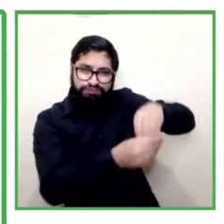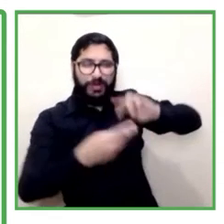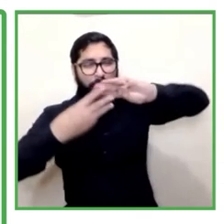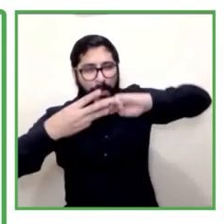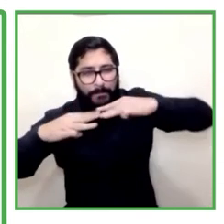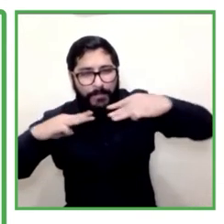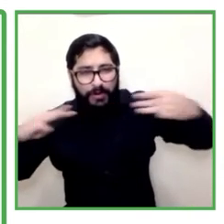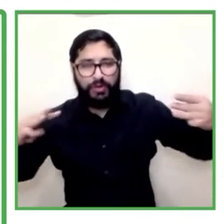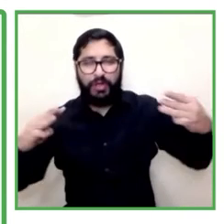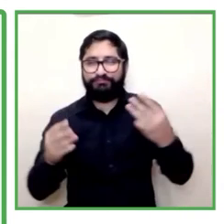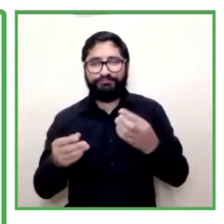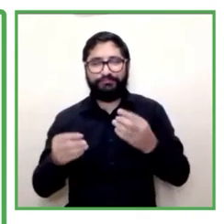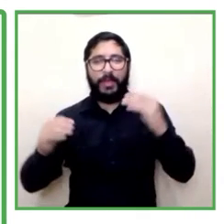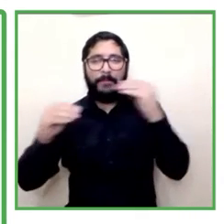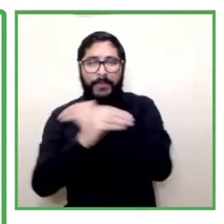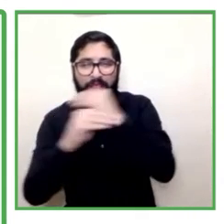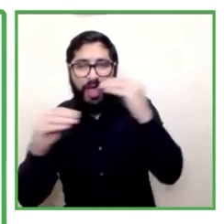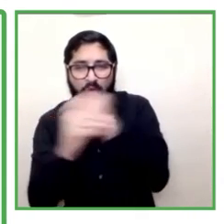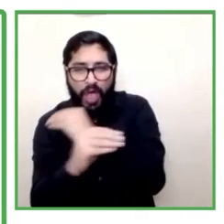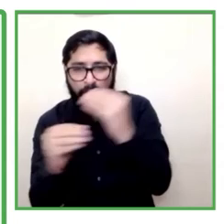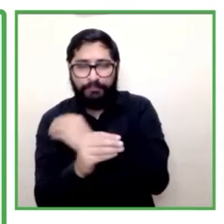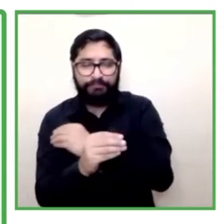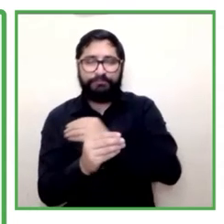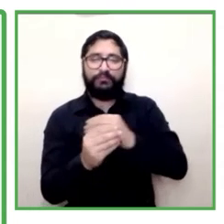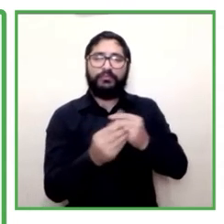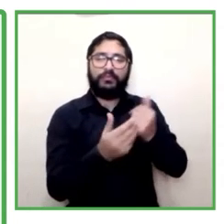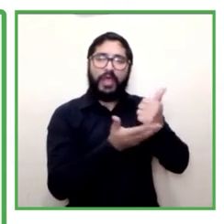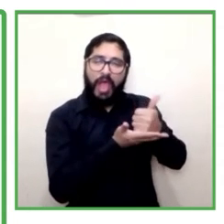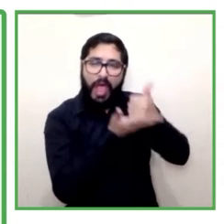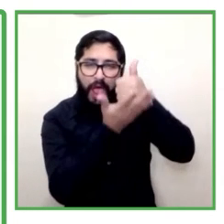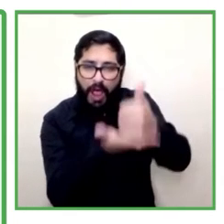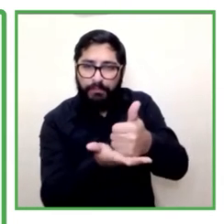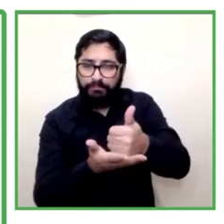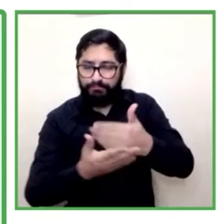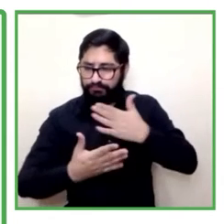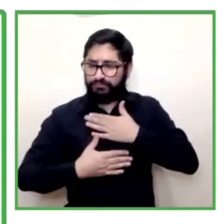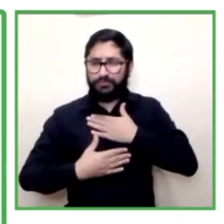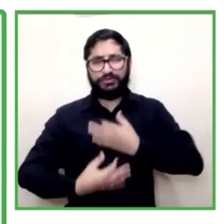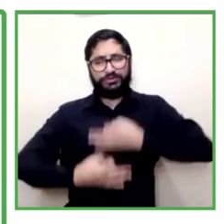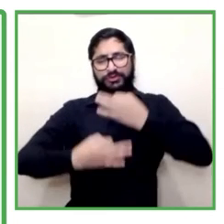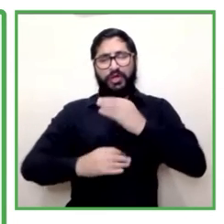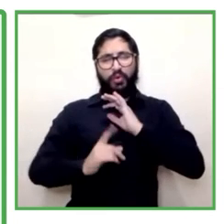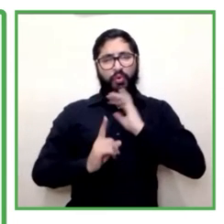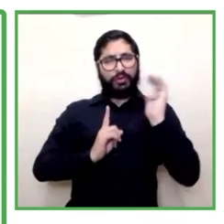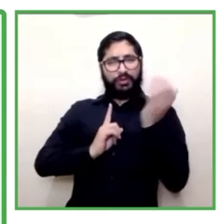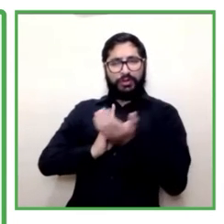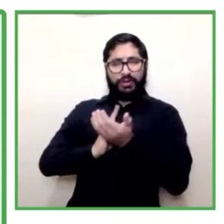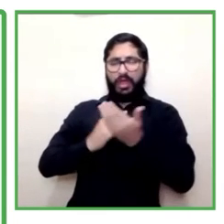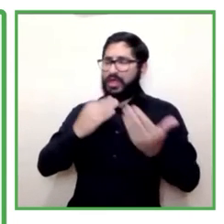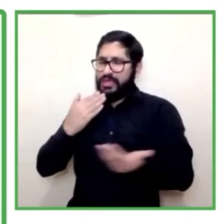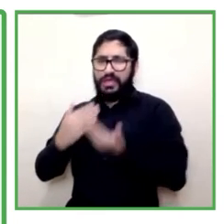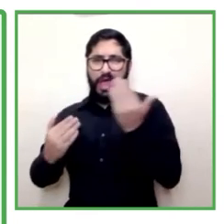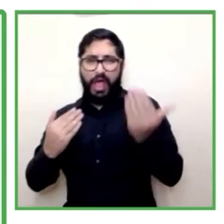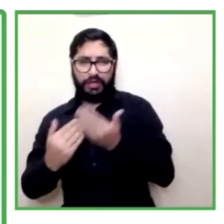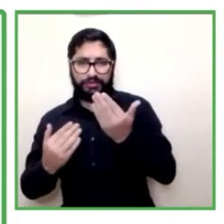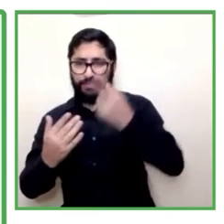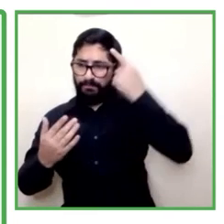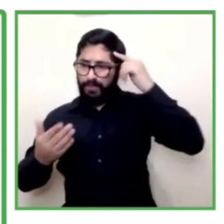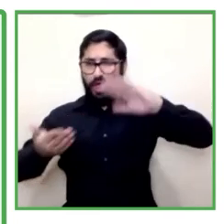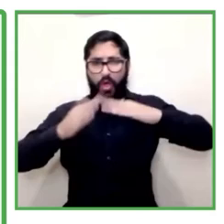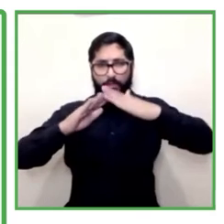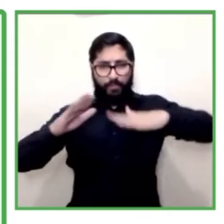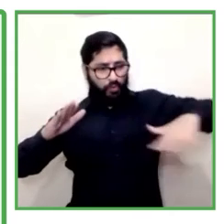criterios de accesibilidad para nuestra comunidad que allí se capacita y un último